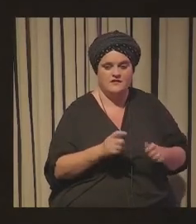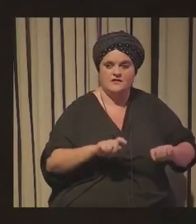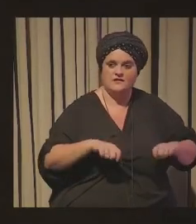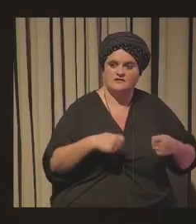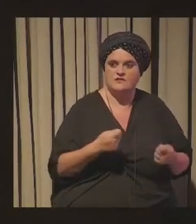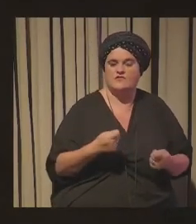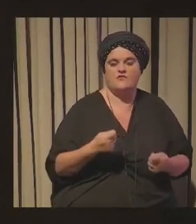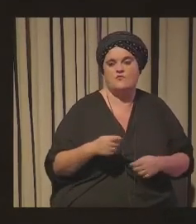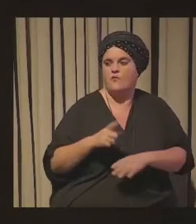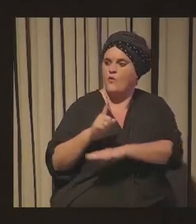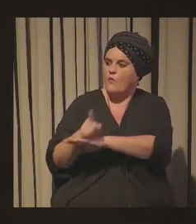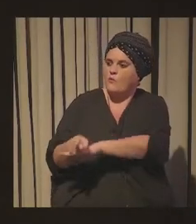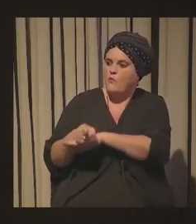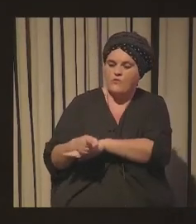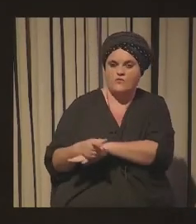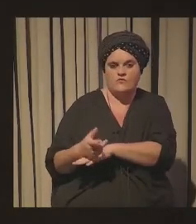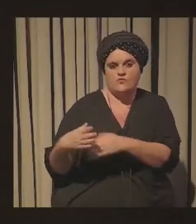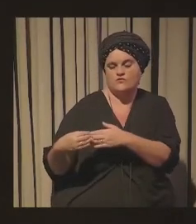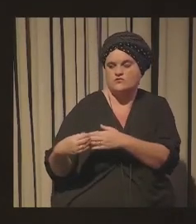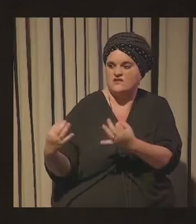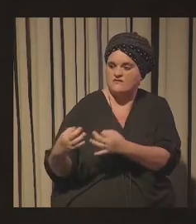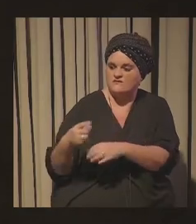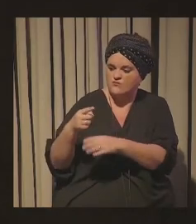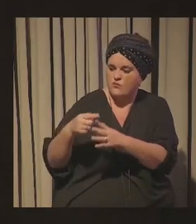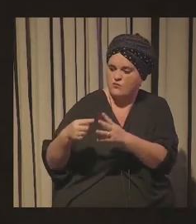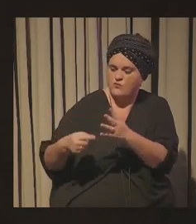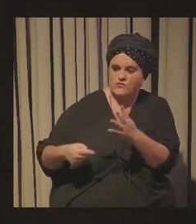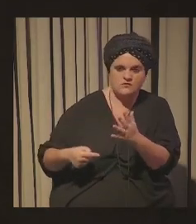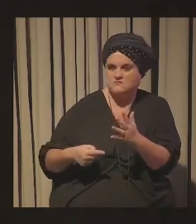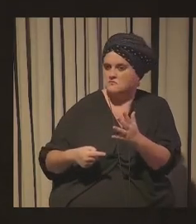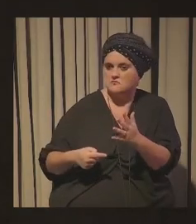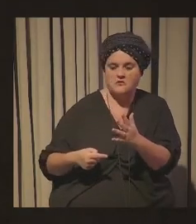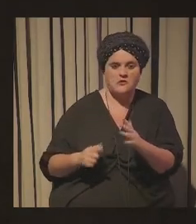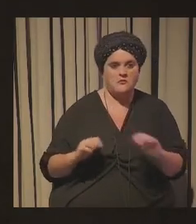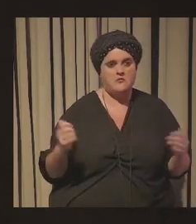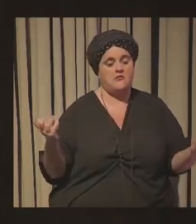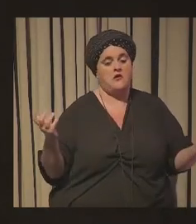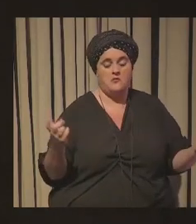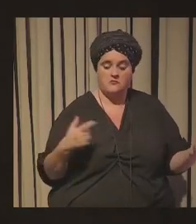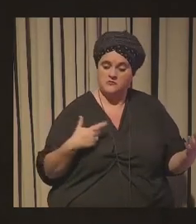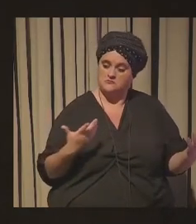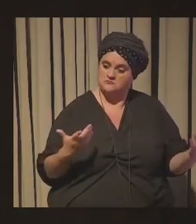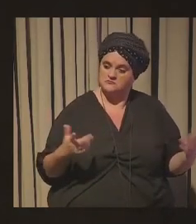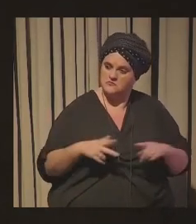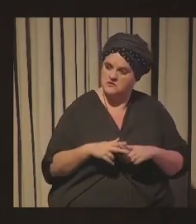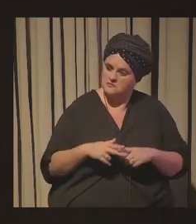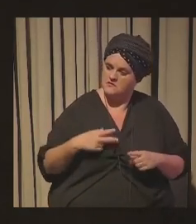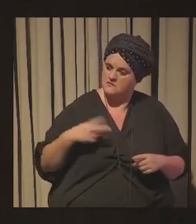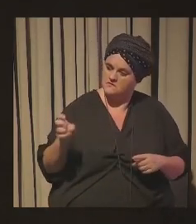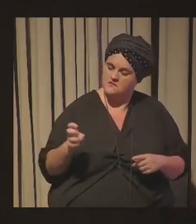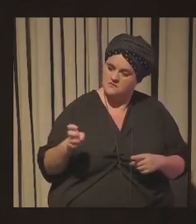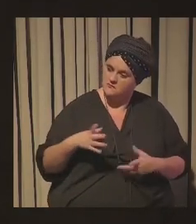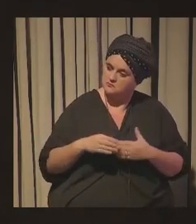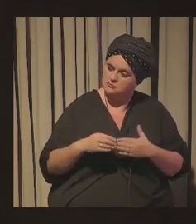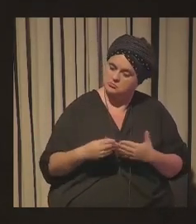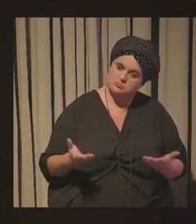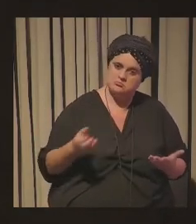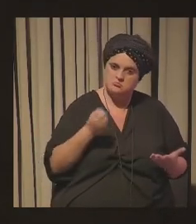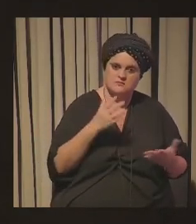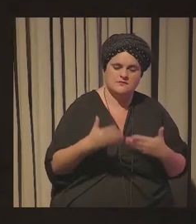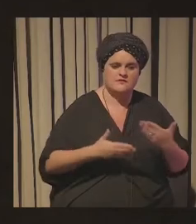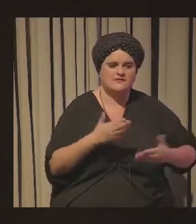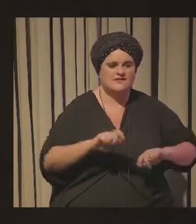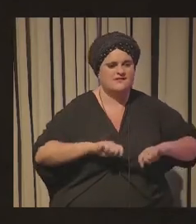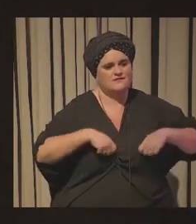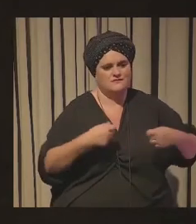sin hacer un proselitismo brutal del asunto sino incorporarlas como bueno pues aquí está y hoy es el día en que pues